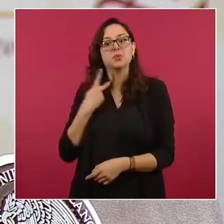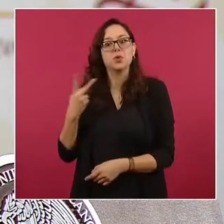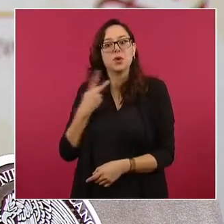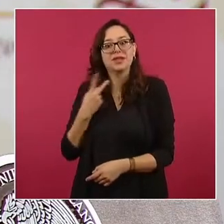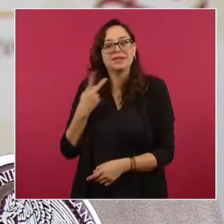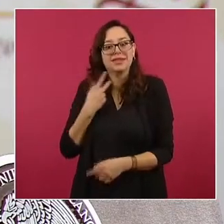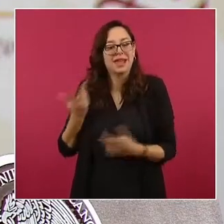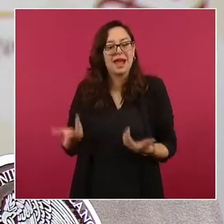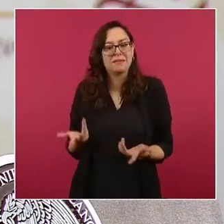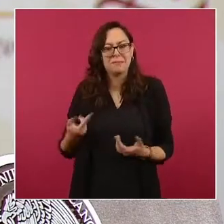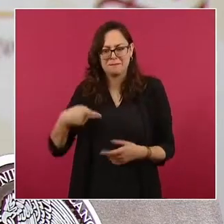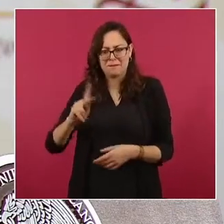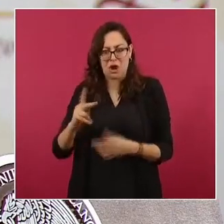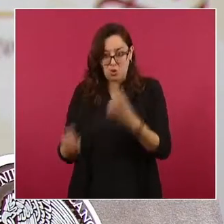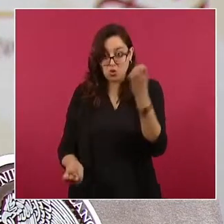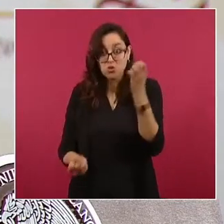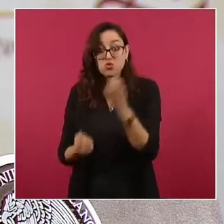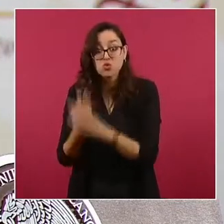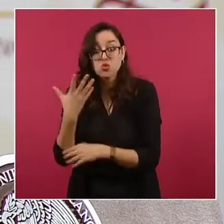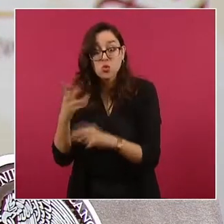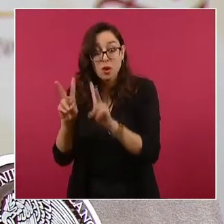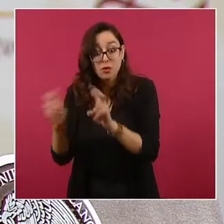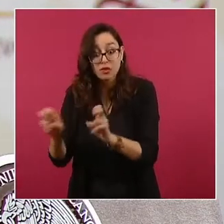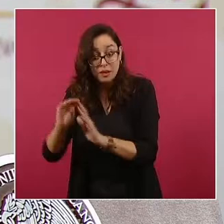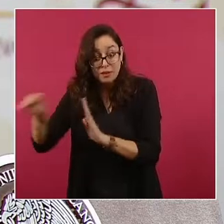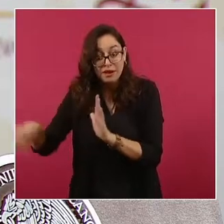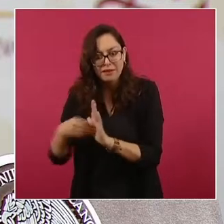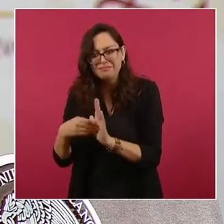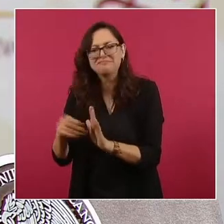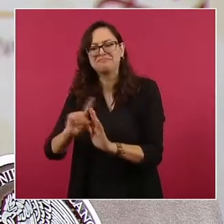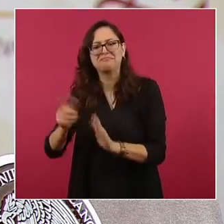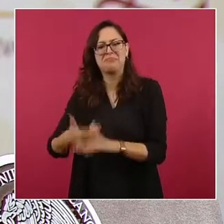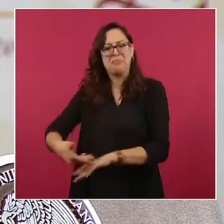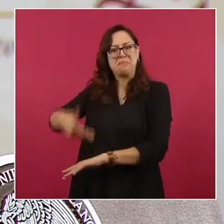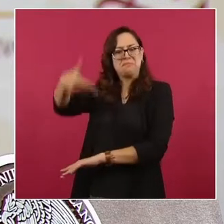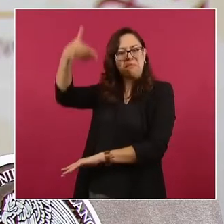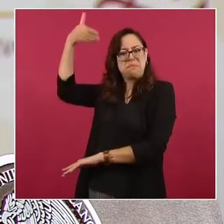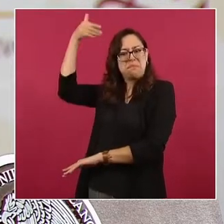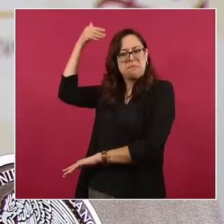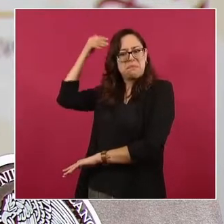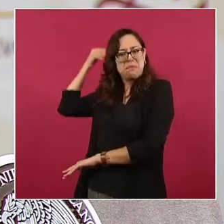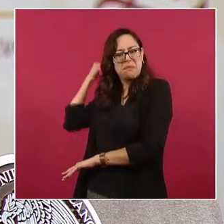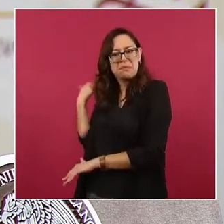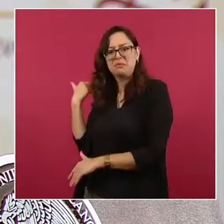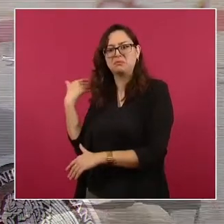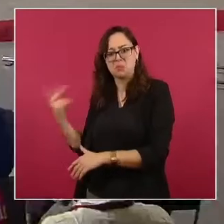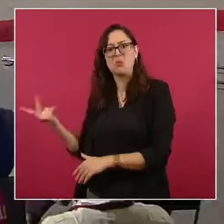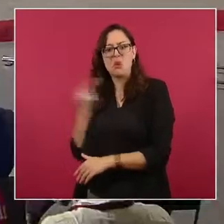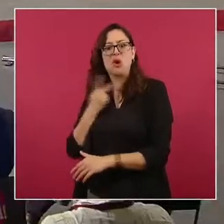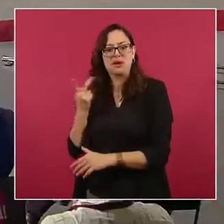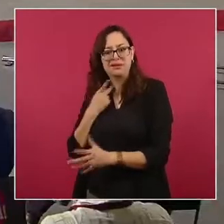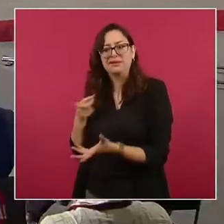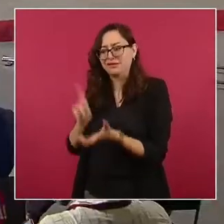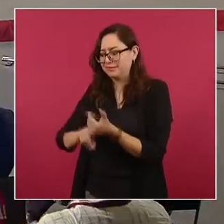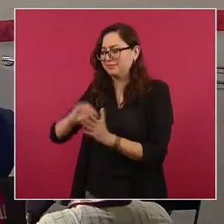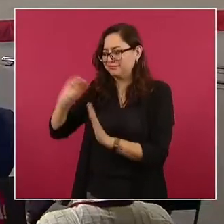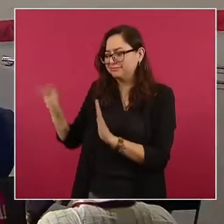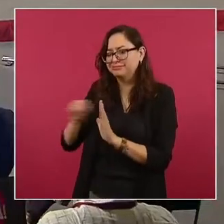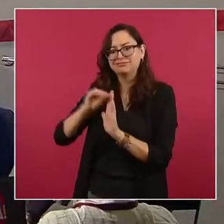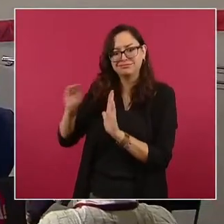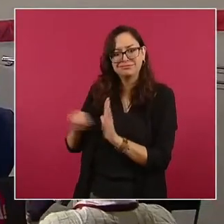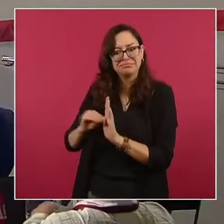e incluso en los de las reformas anteriores. En términos generales, los distintos